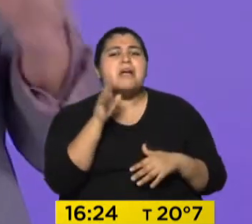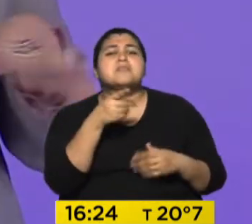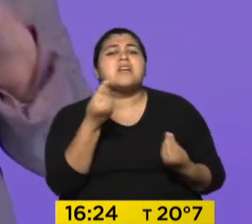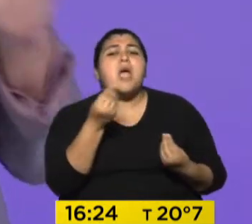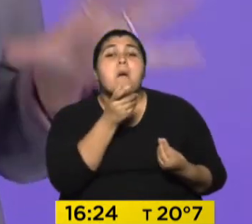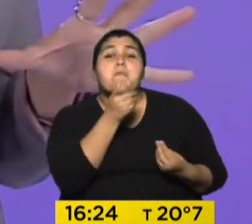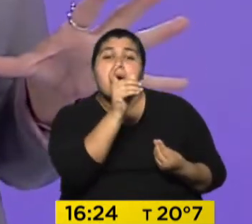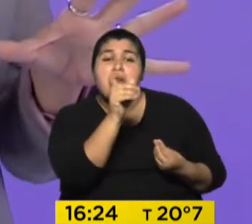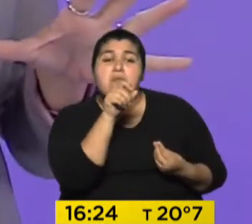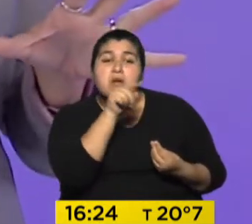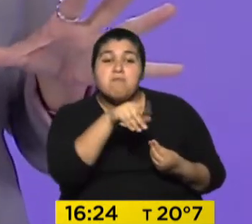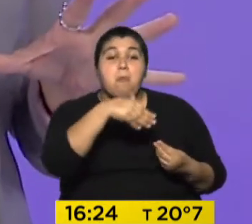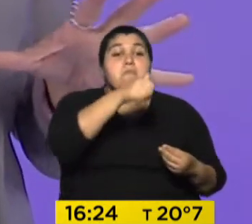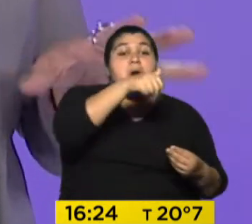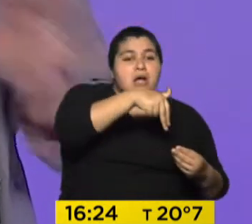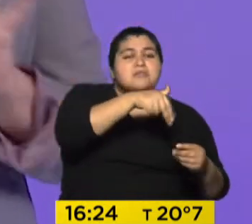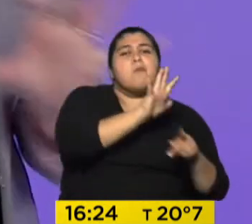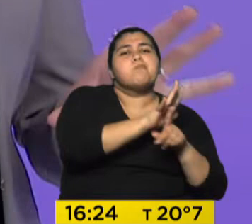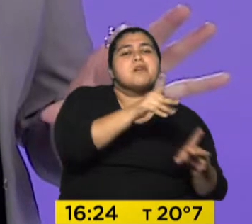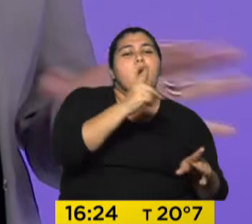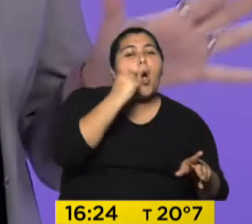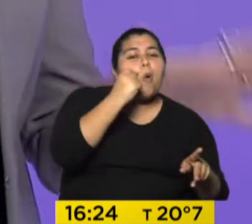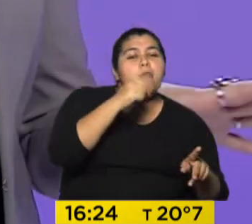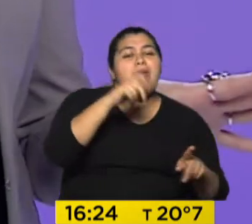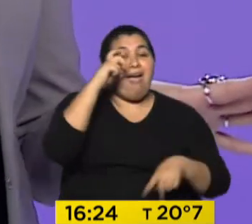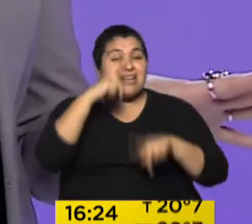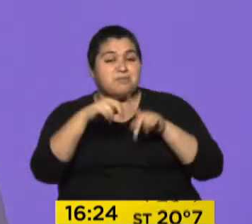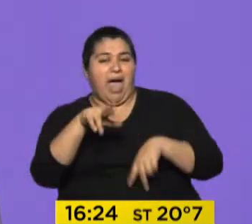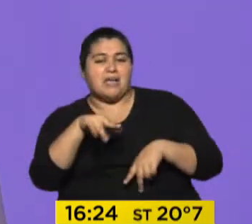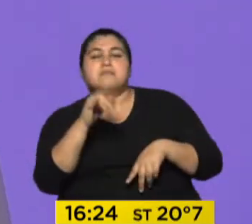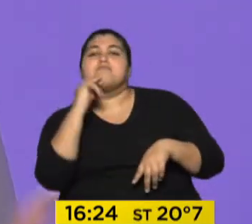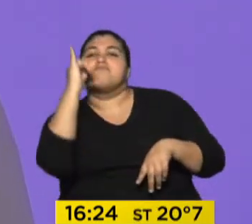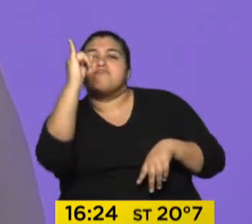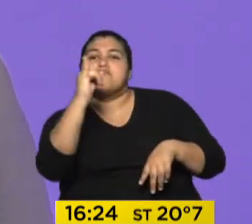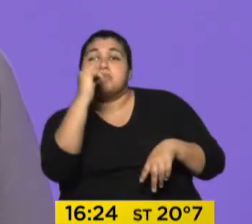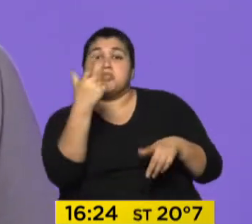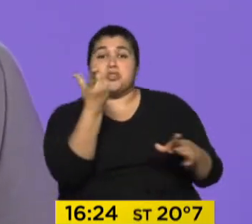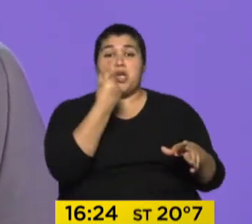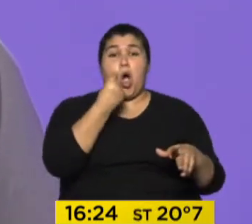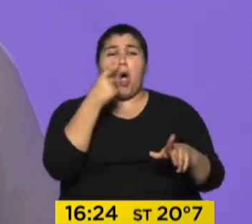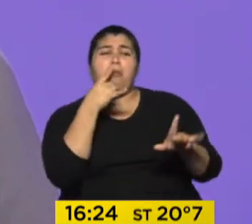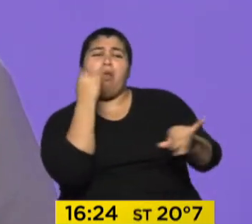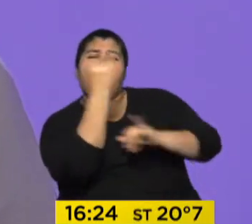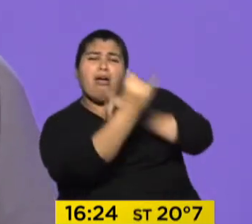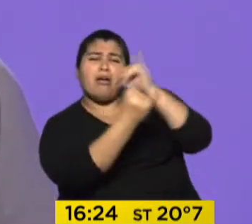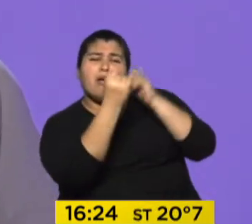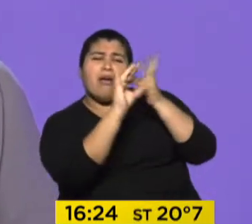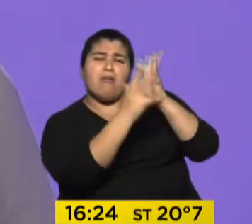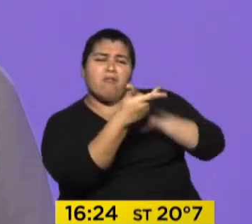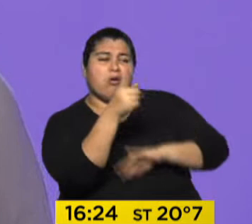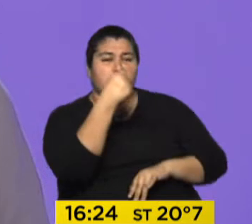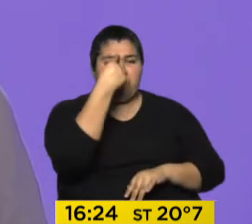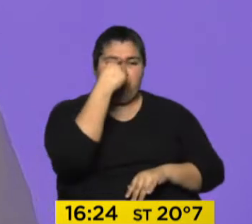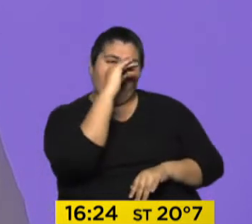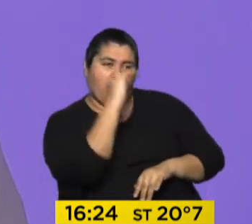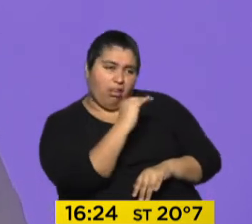La palabra está compuesta por man, hombre, y explaining, explicar. Significa que un hombre te explica algo con tono condescendiente,